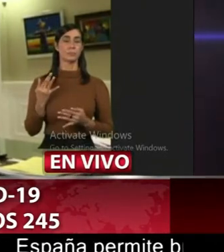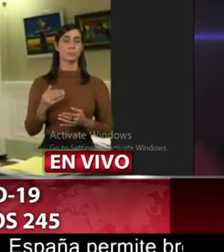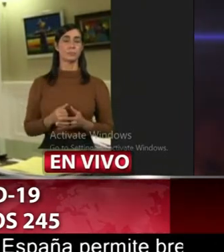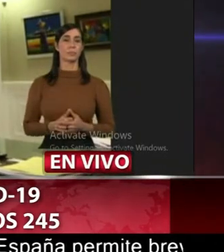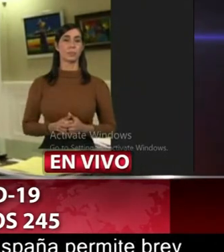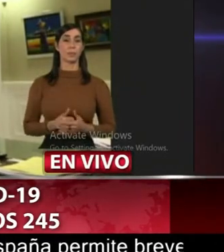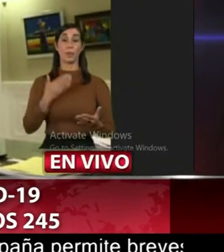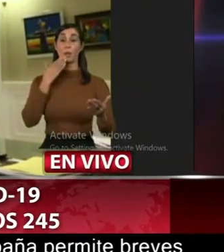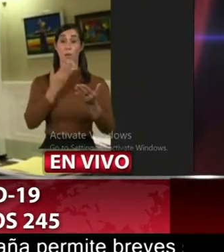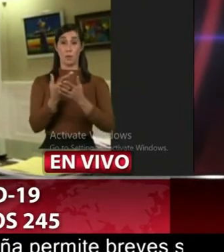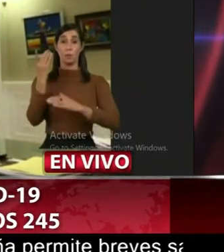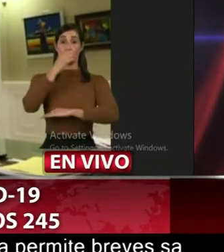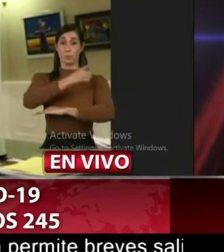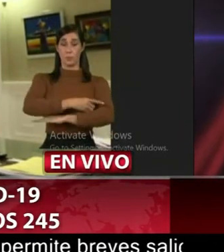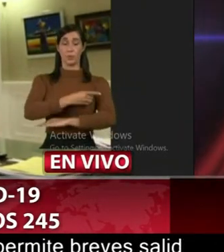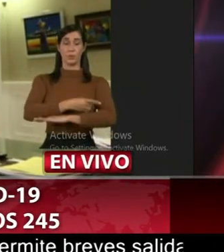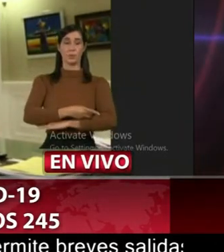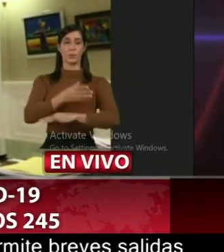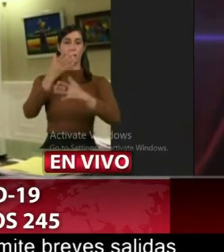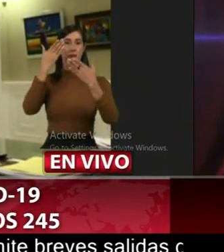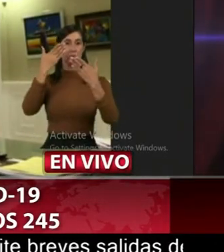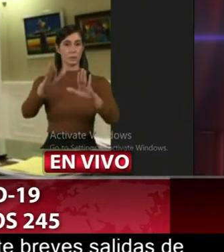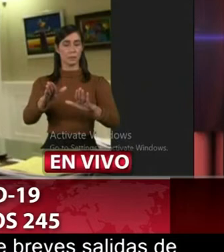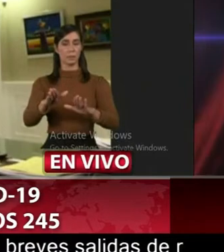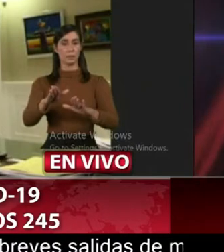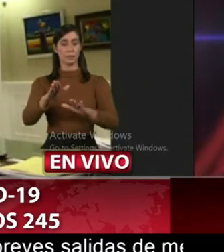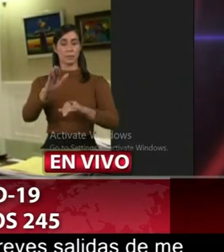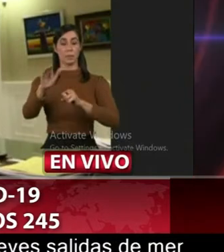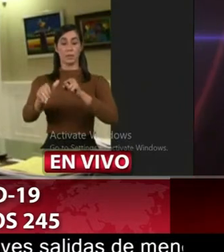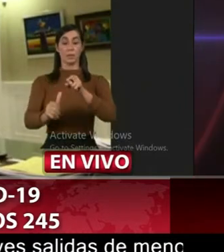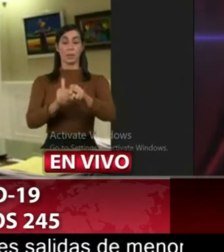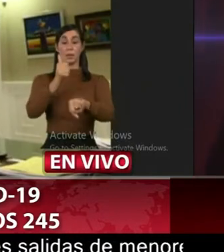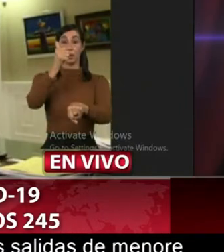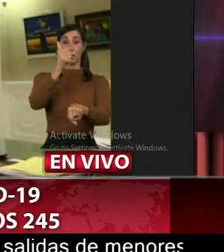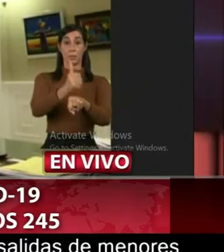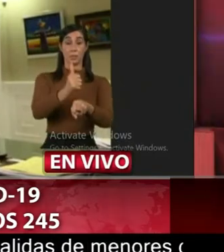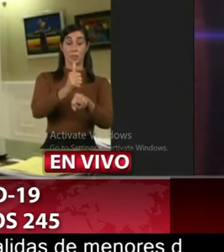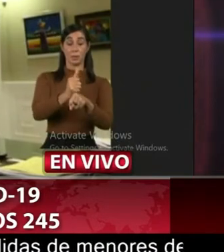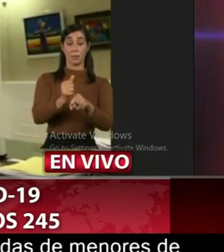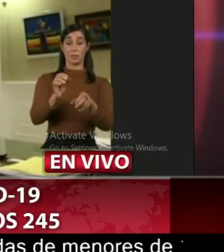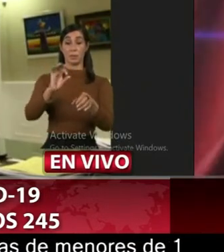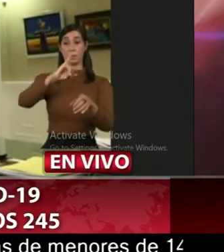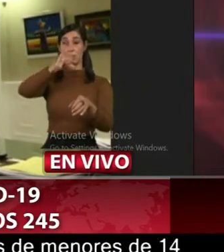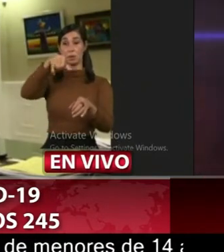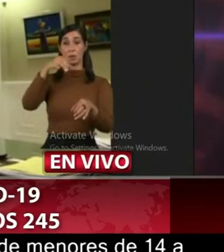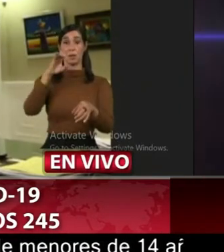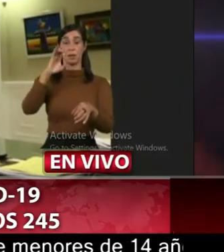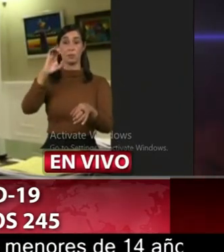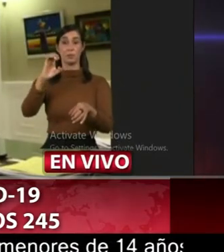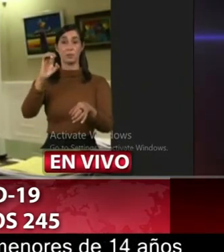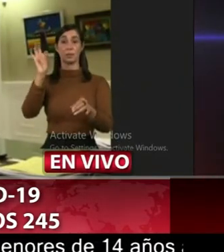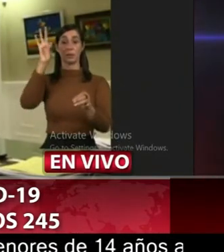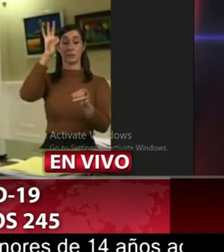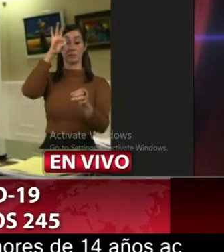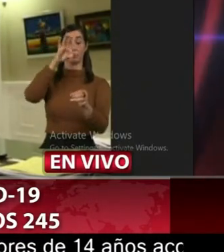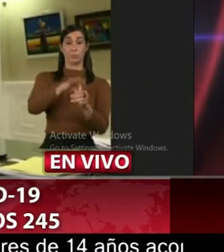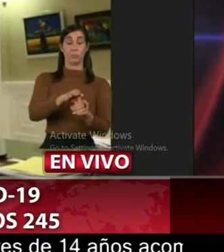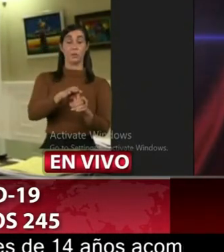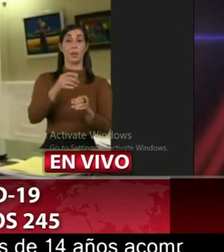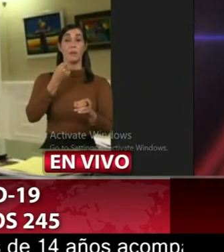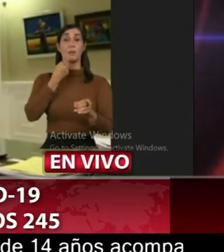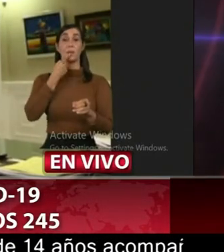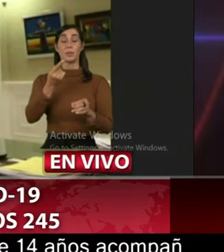buenos días ministro ya se ha establecido la junta central electoral ayer había anunciado que se iba a